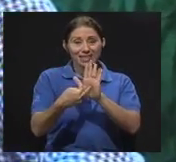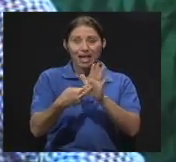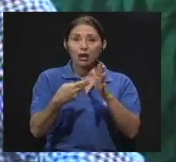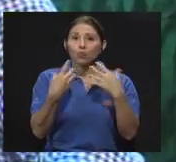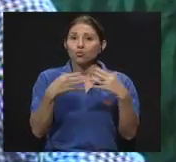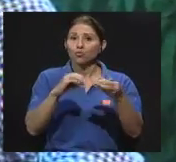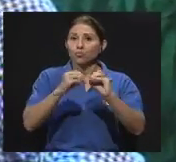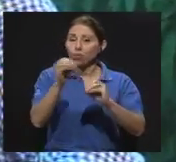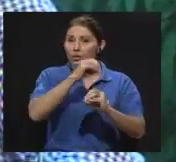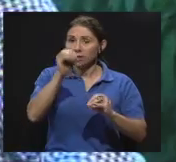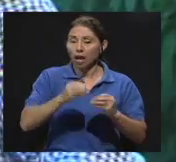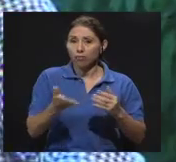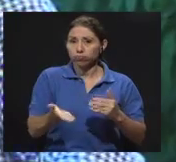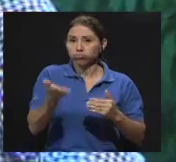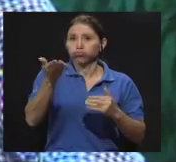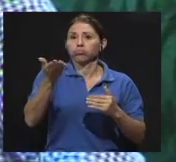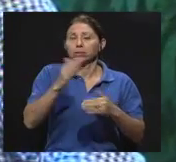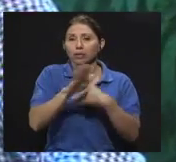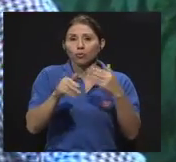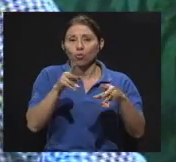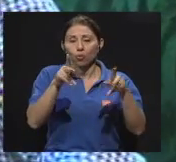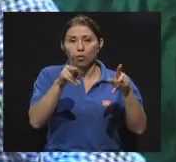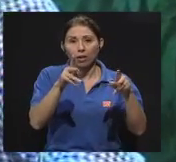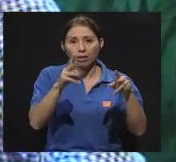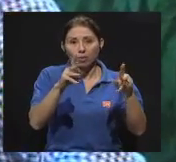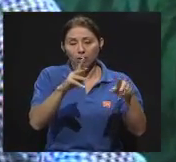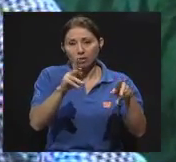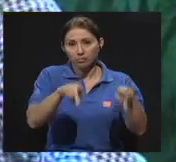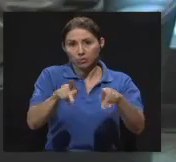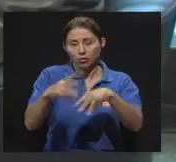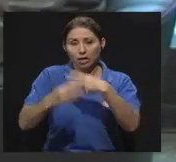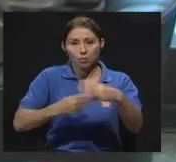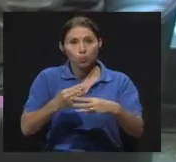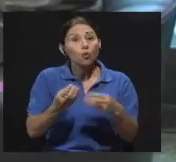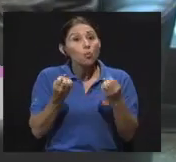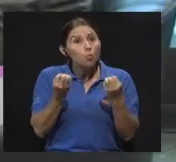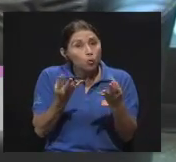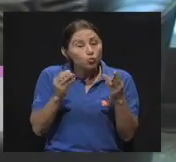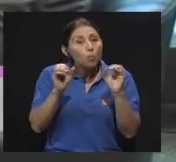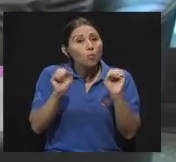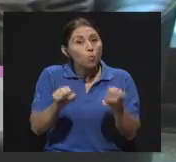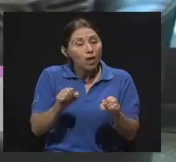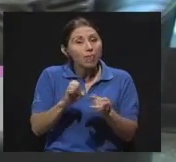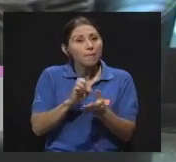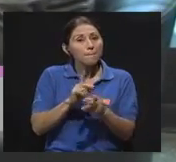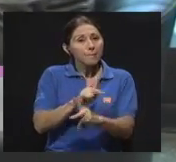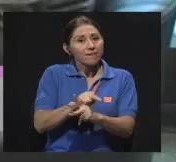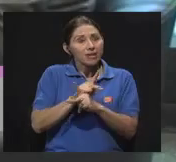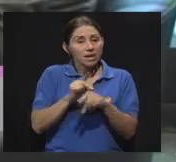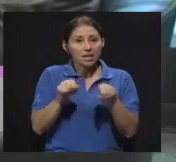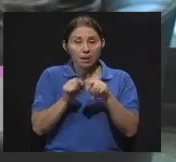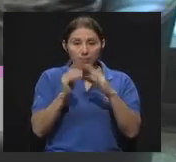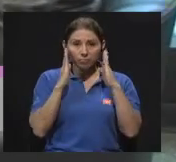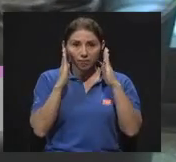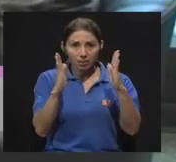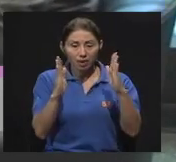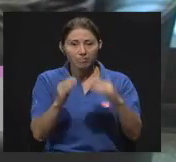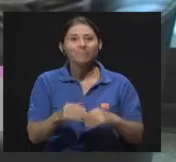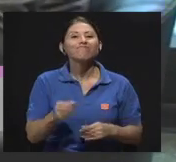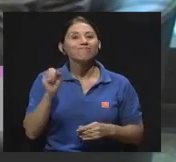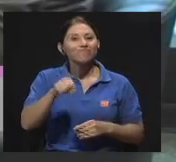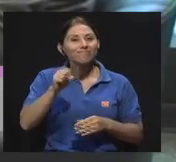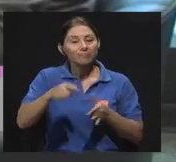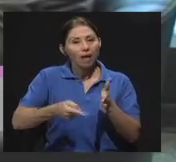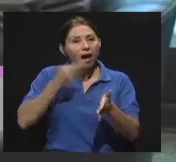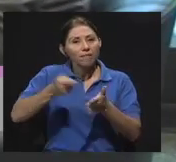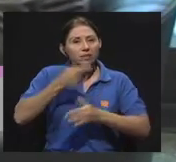Muchos de ellos pueden ser prevenibles y hasta tratados. Claro, y es que a veces, Pablo, ese es el tema que vamos a tratar efectivamente porque a veces